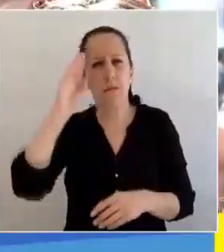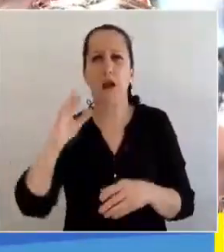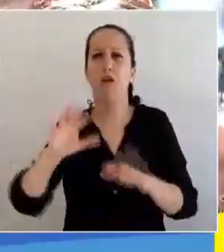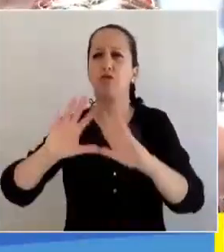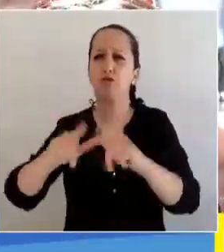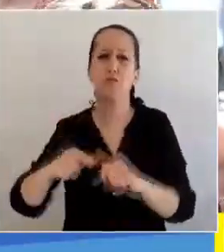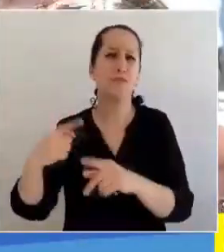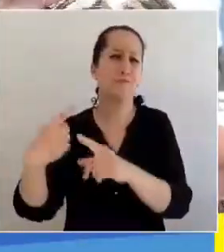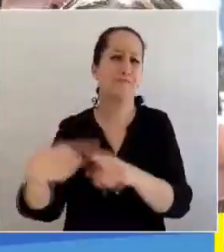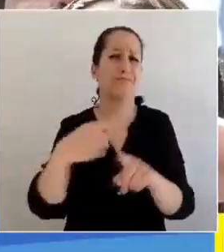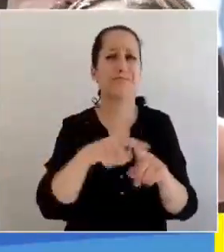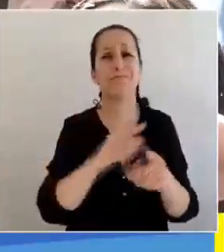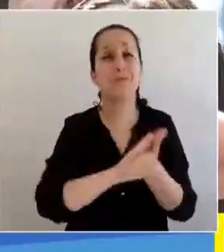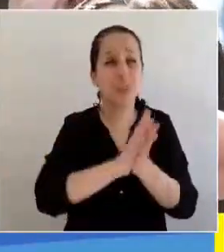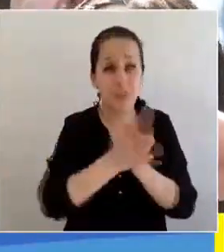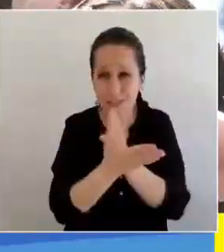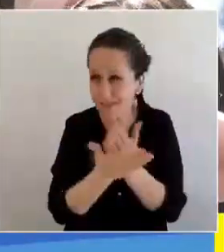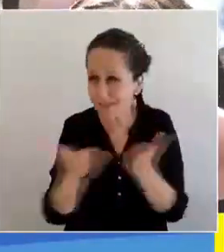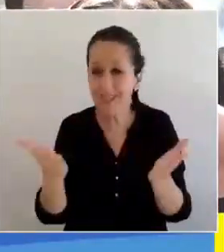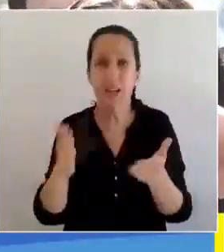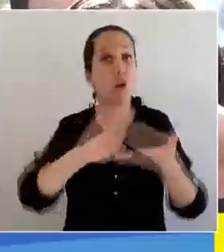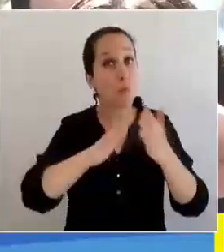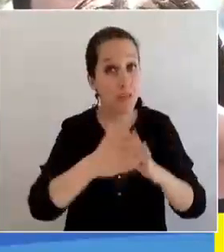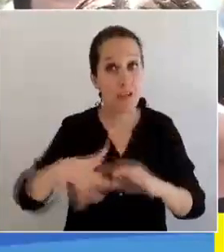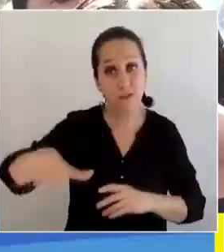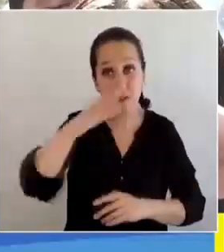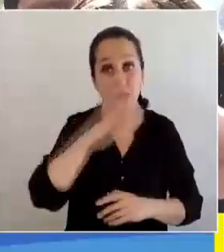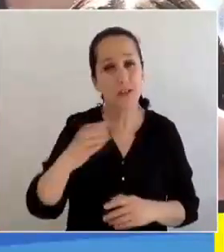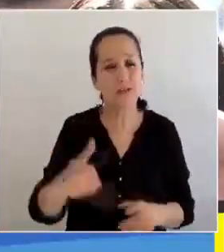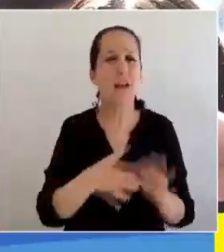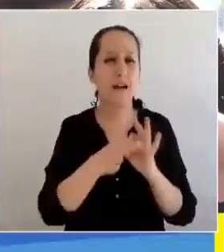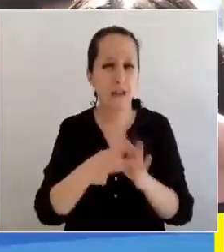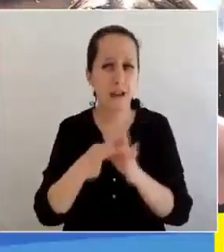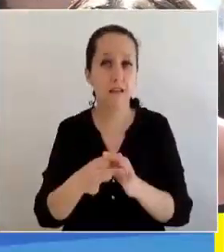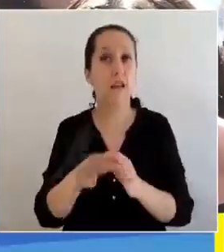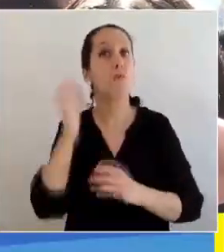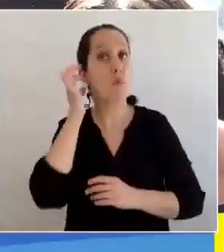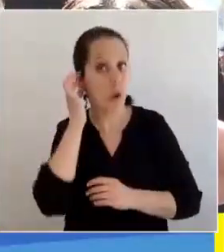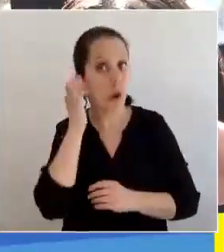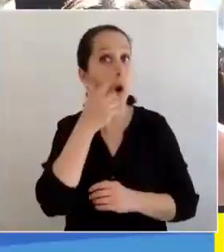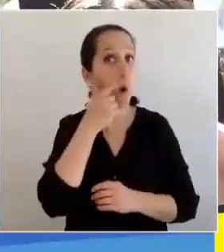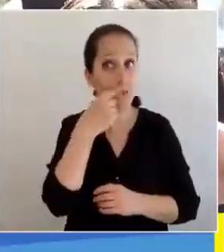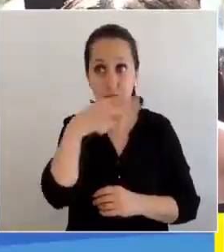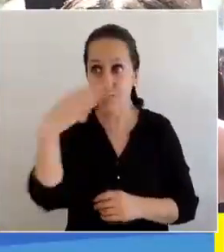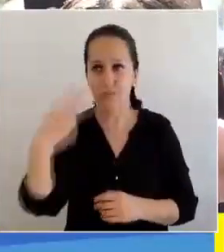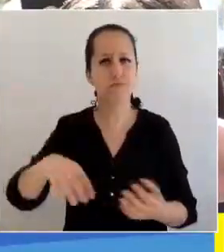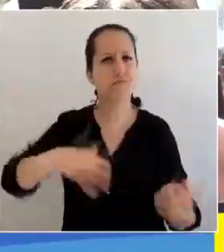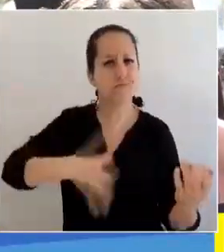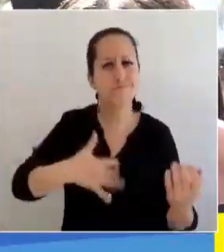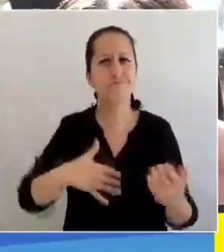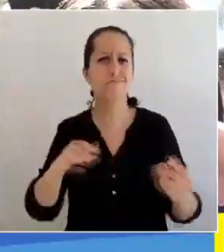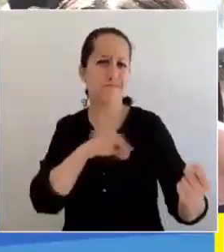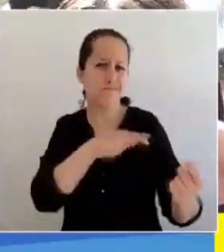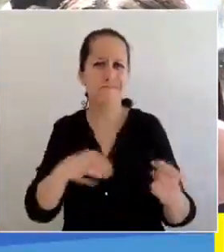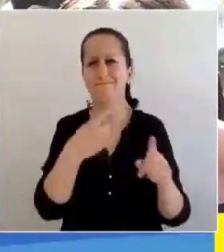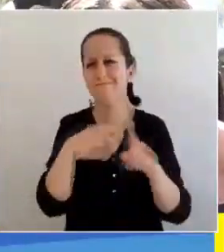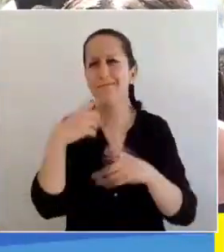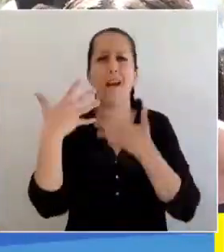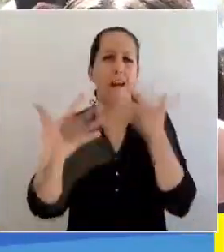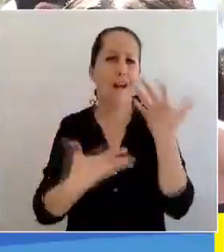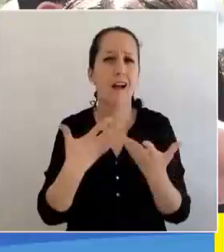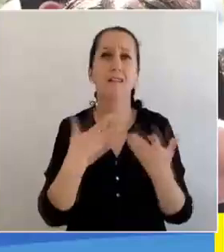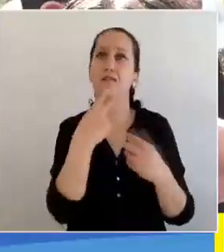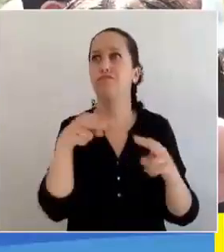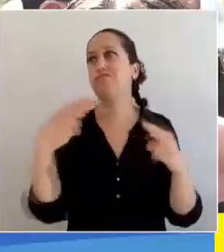a las organizaciones sociales, a todas y todos, a la comunidad en general, a las y los músicos, obviamente. A todas y todos. Este fue un